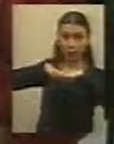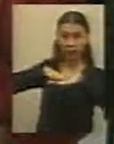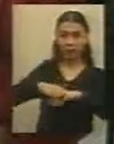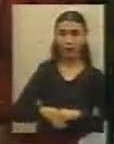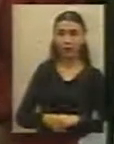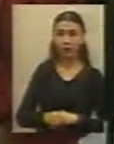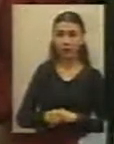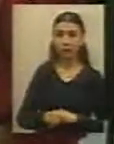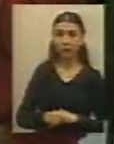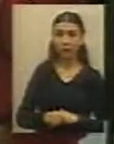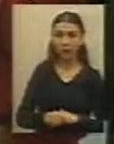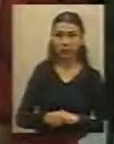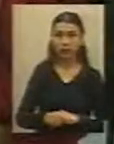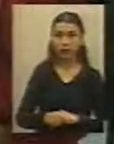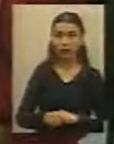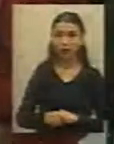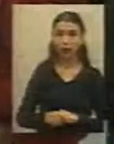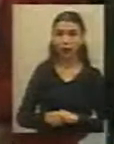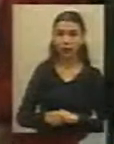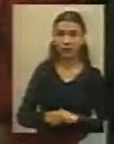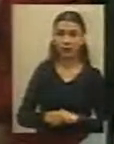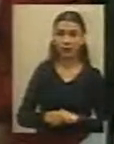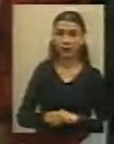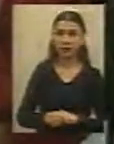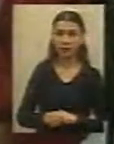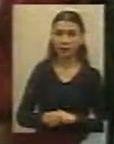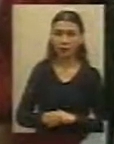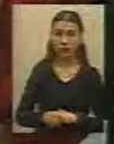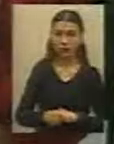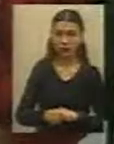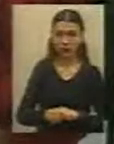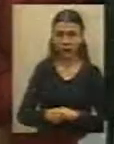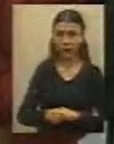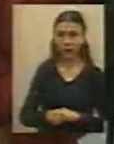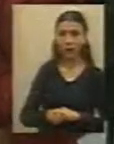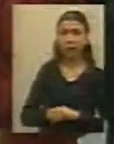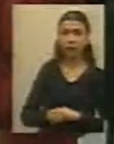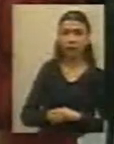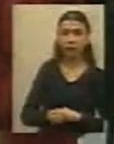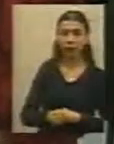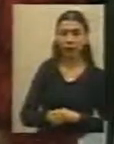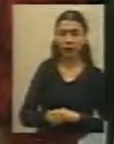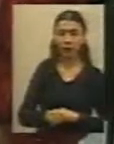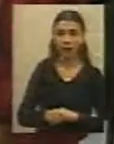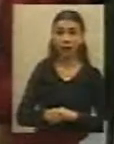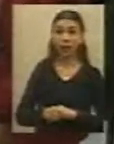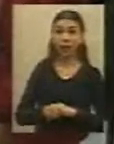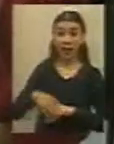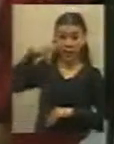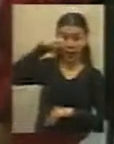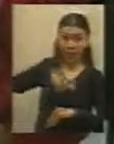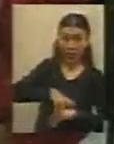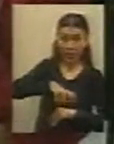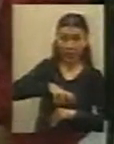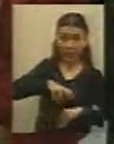que si se le quita las tierras a la administración de la finca, el Pongo, se la quitan al hospital. Entonces, las tierras, esa manzana va a